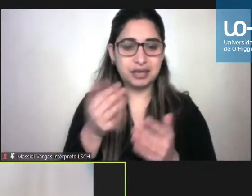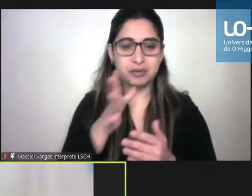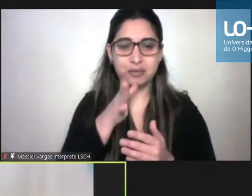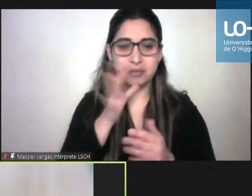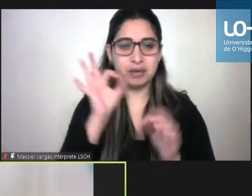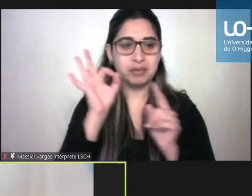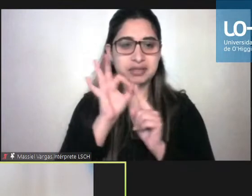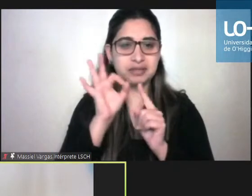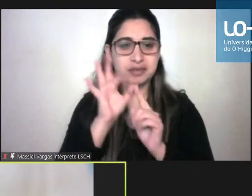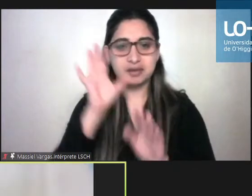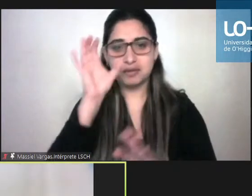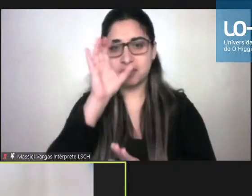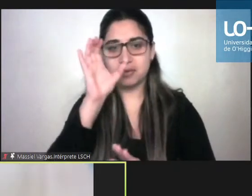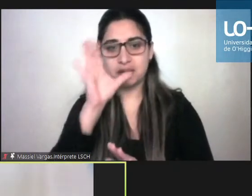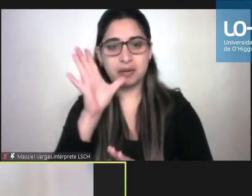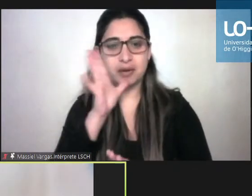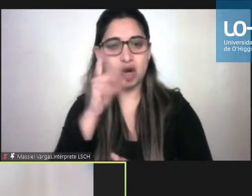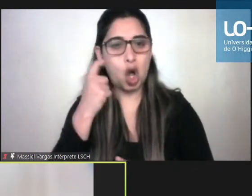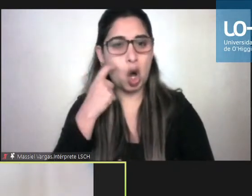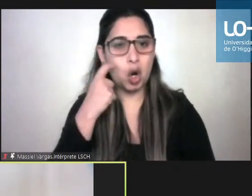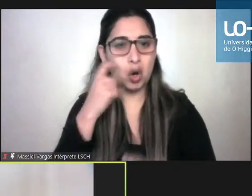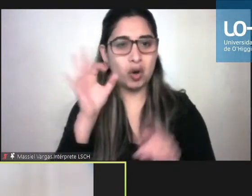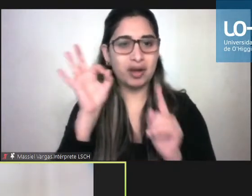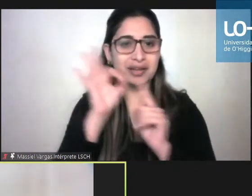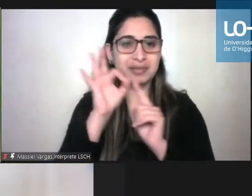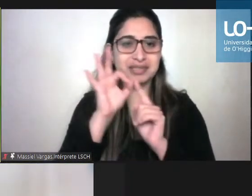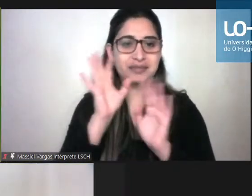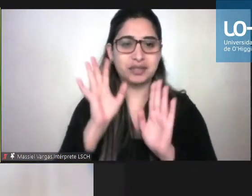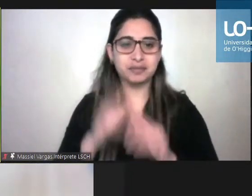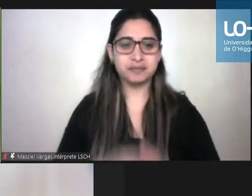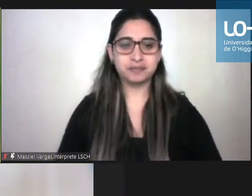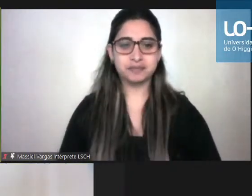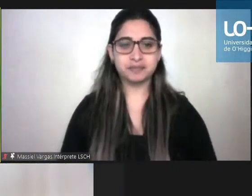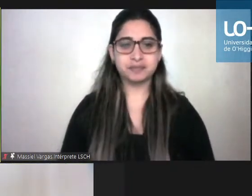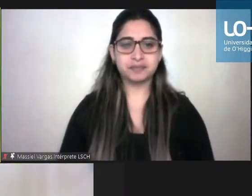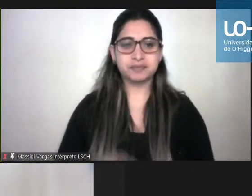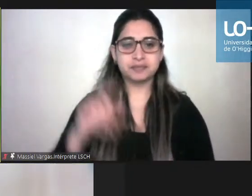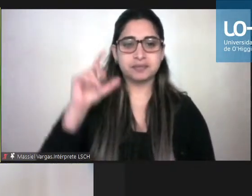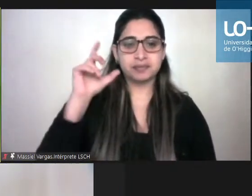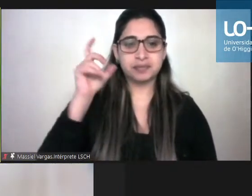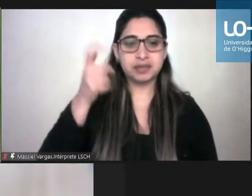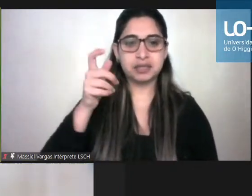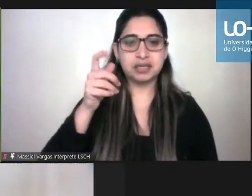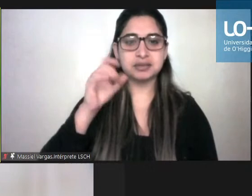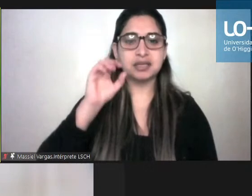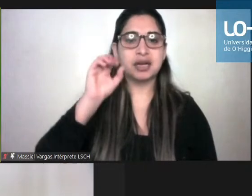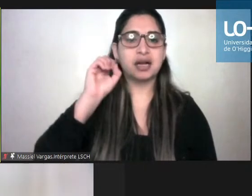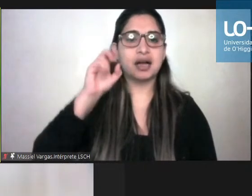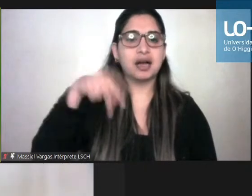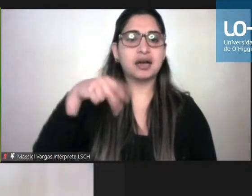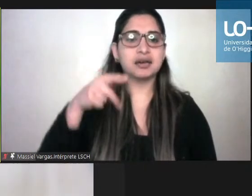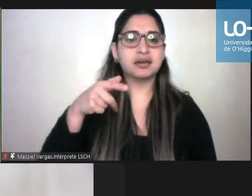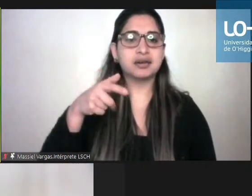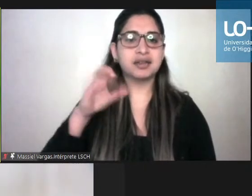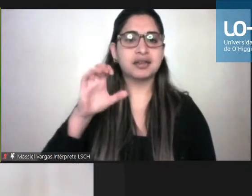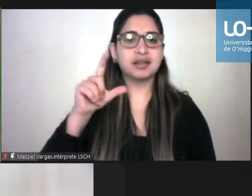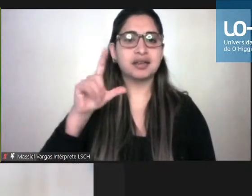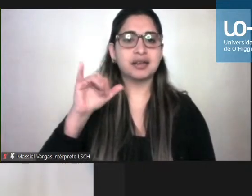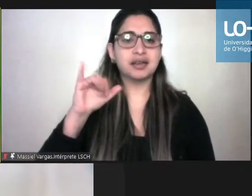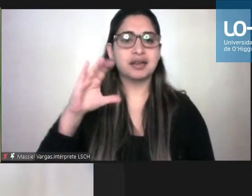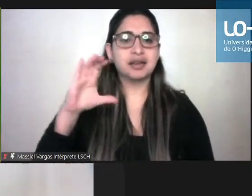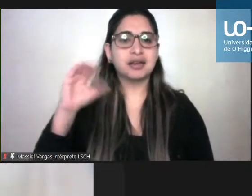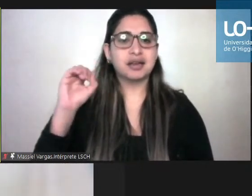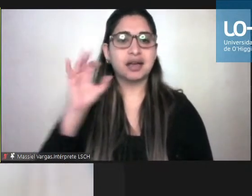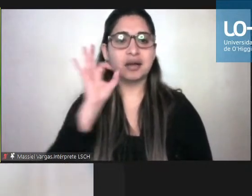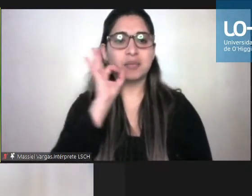pero no no conozco el monto específico bueno gracias Angélica bueno podemos decir no